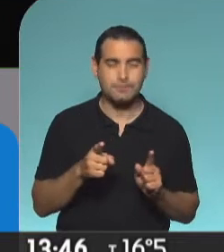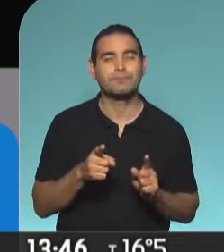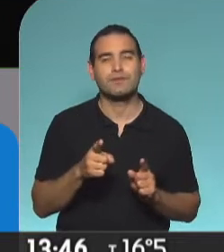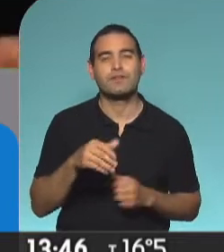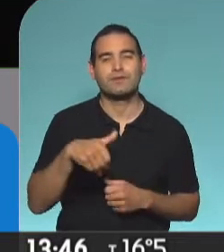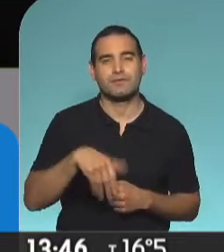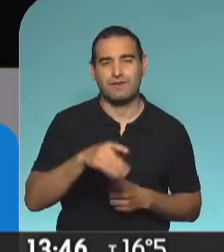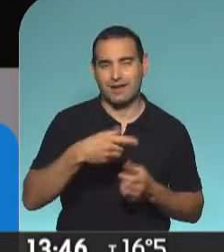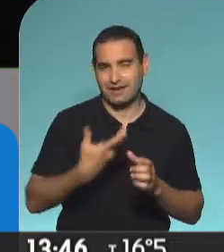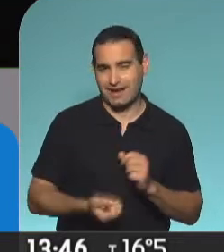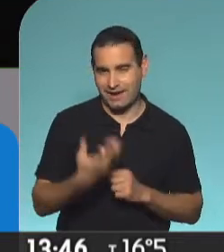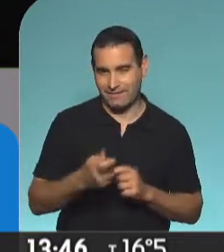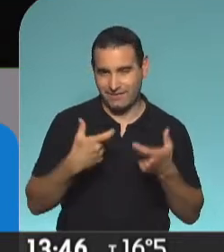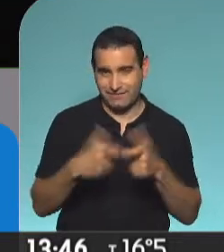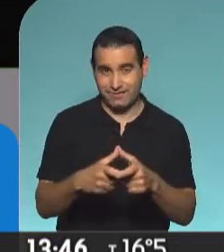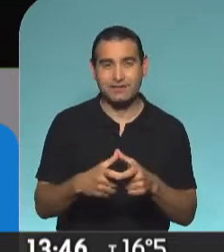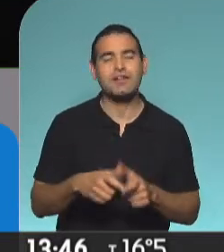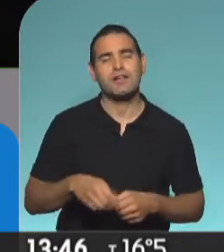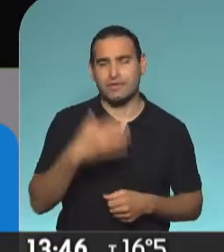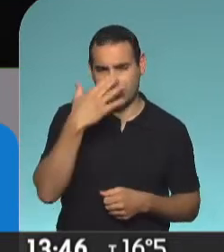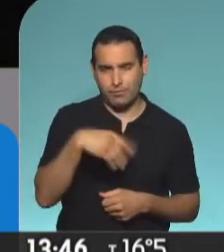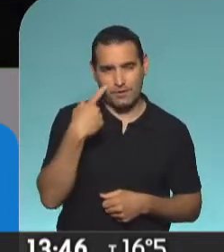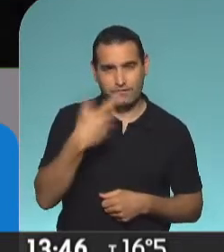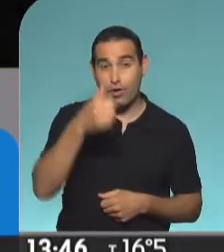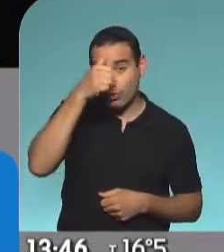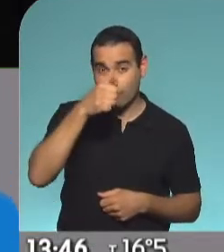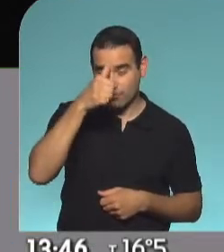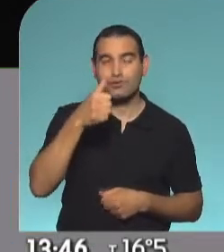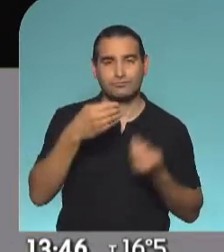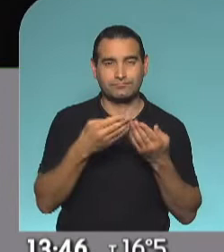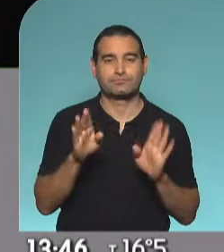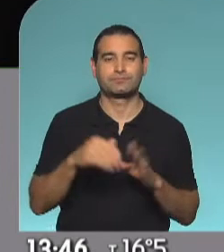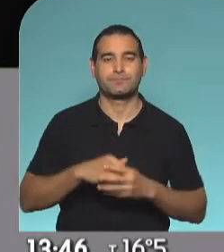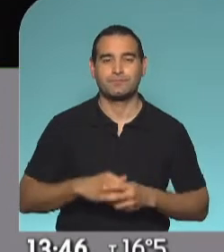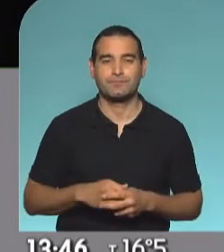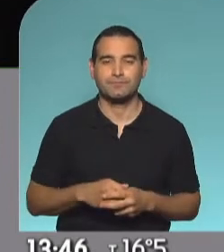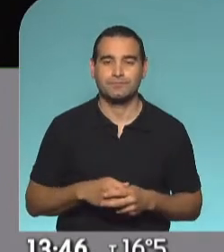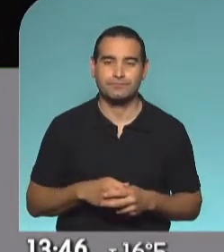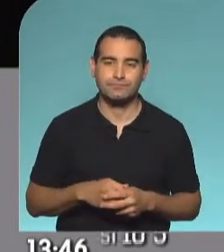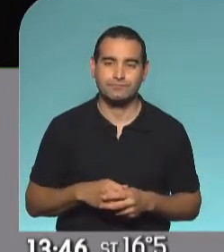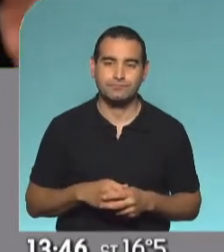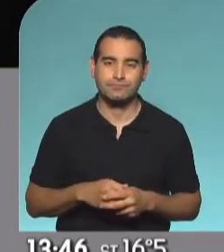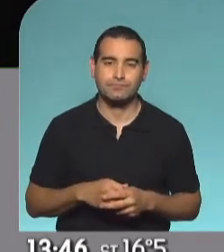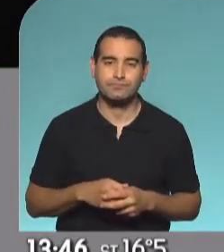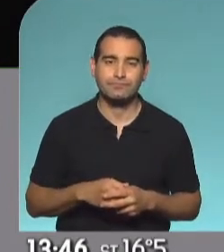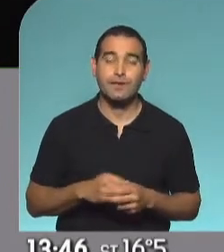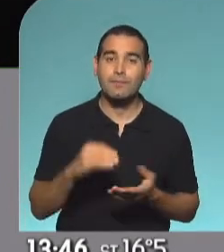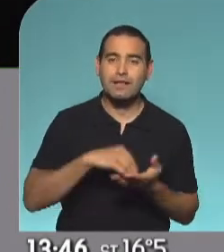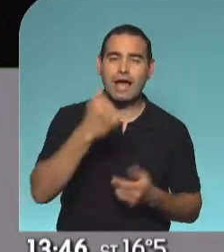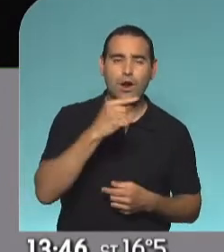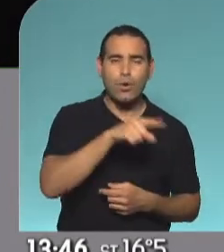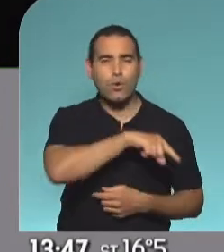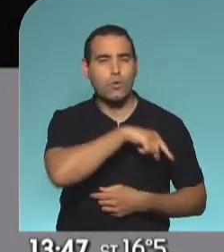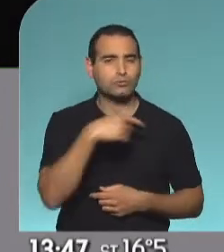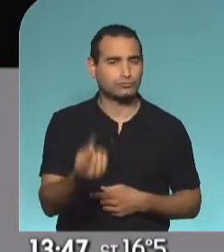la nueva grabación. En hecho, en cuarentena, ahí lo veremos entonces, el domingo estrena el 6, María y Cosecha, La Encendida. Y hay otra,